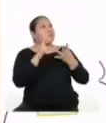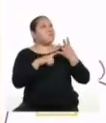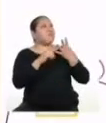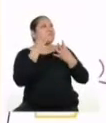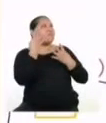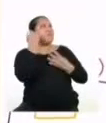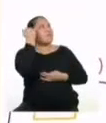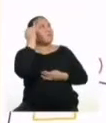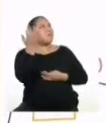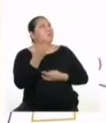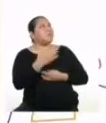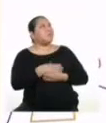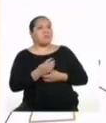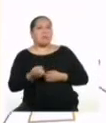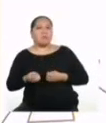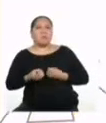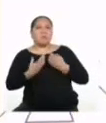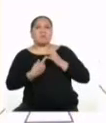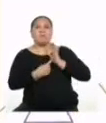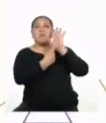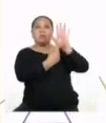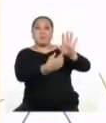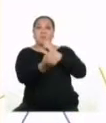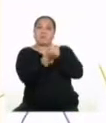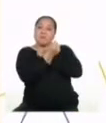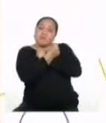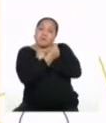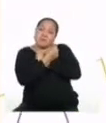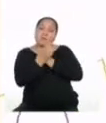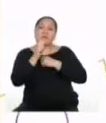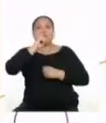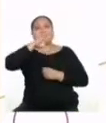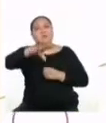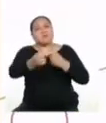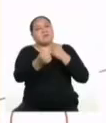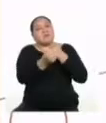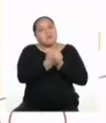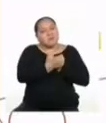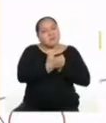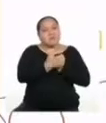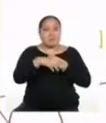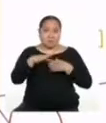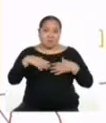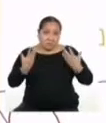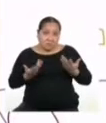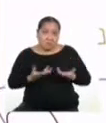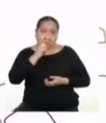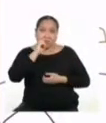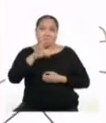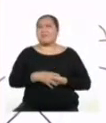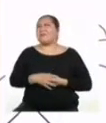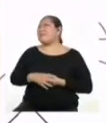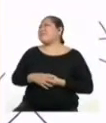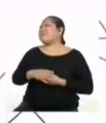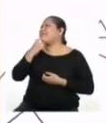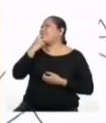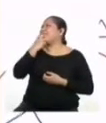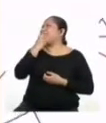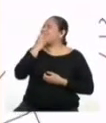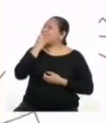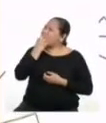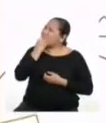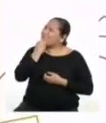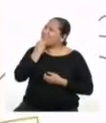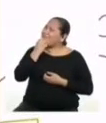cuarta idea podría ser expresar el amor que sentimos, decir te quiero siempre que sea posible. Ay, qué tierno